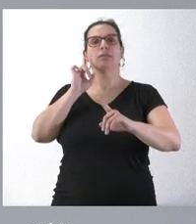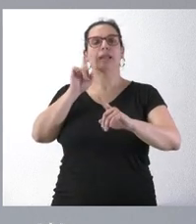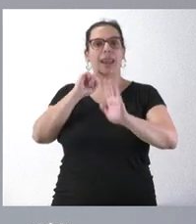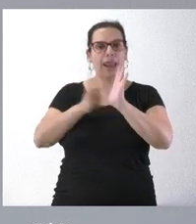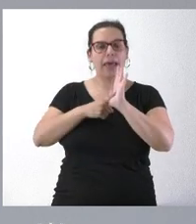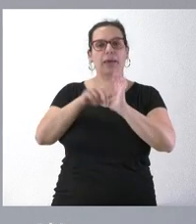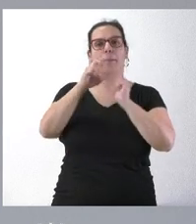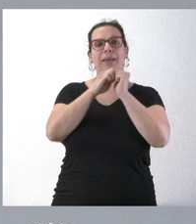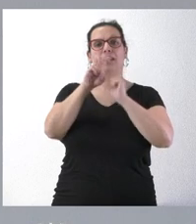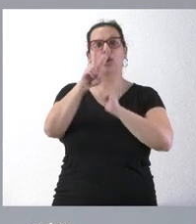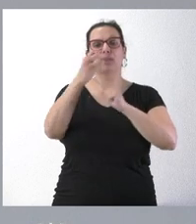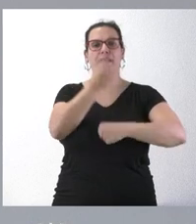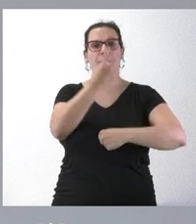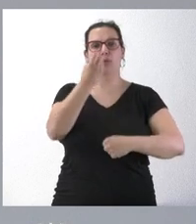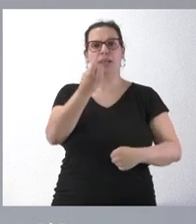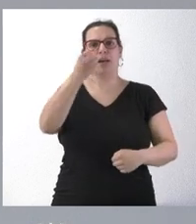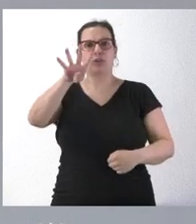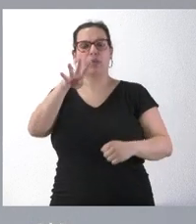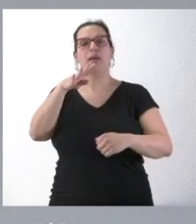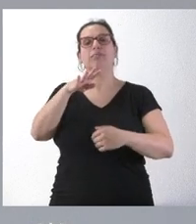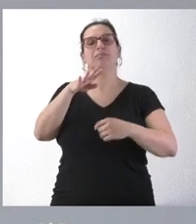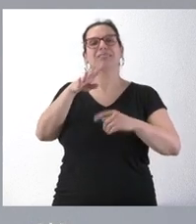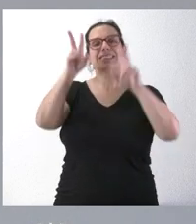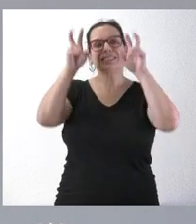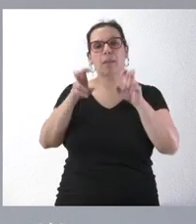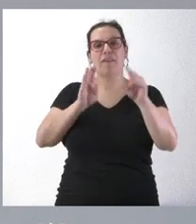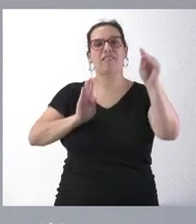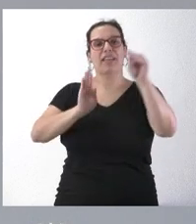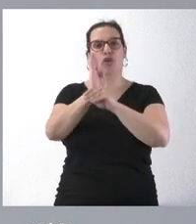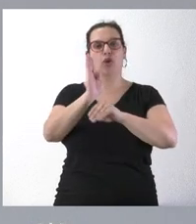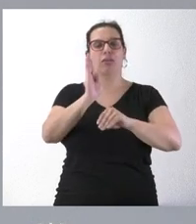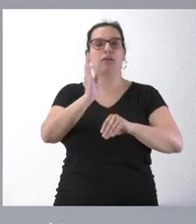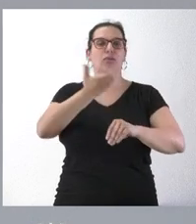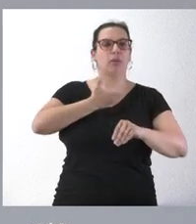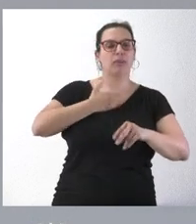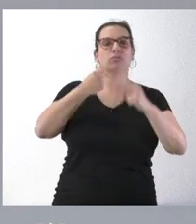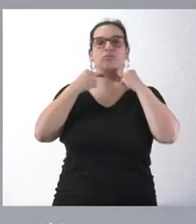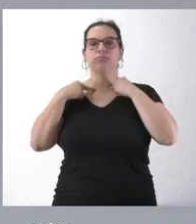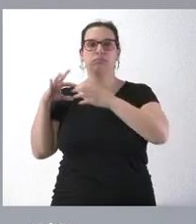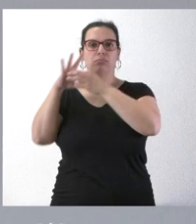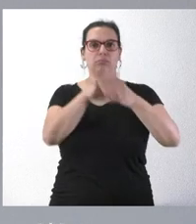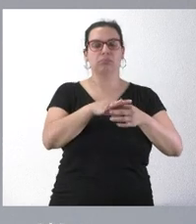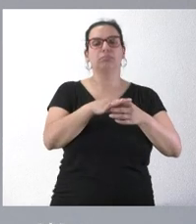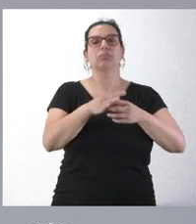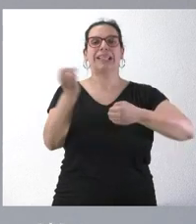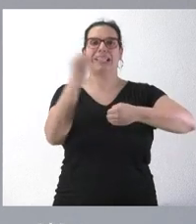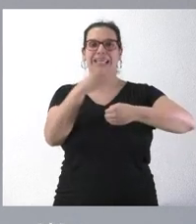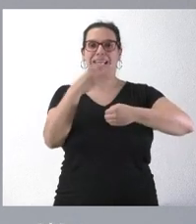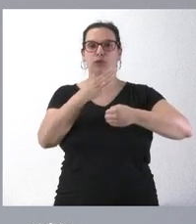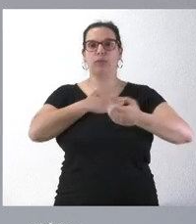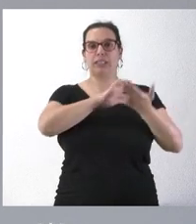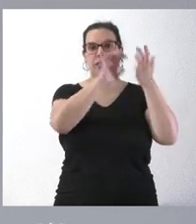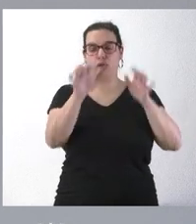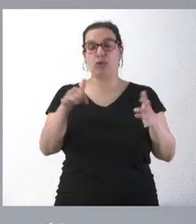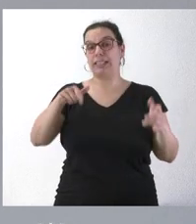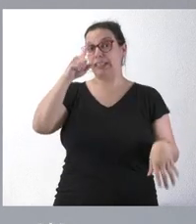2014 de financiación de las entidades locales vinculada a los ingresos impositivos de la comunidad de Castilla y León. Este año,